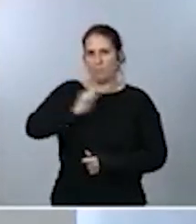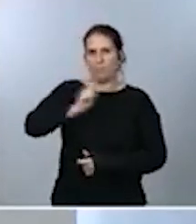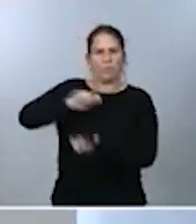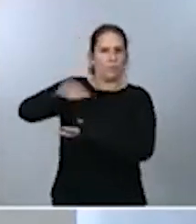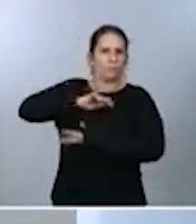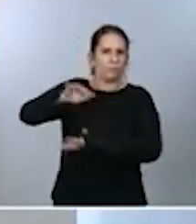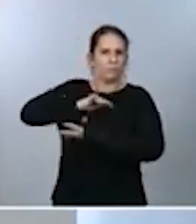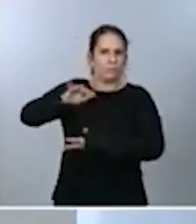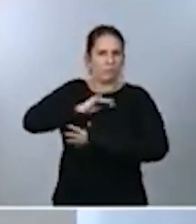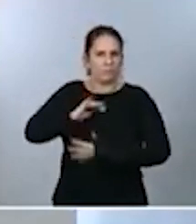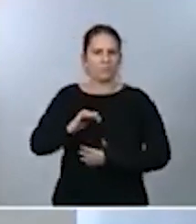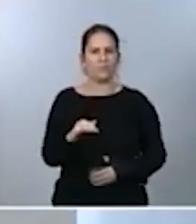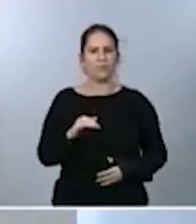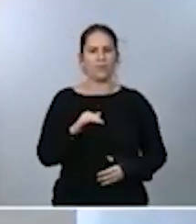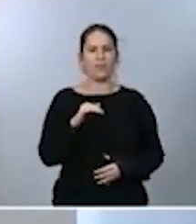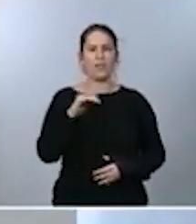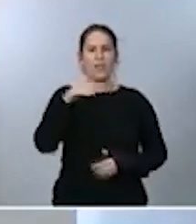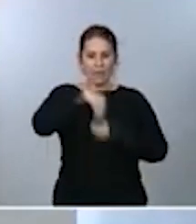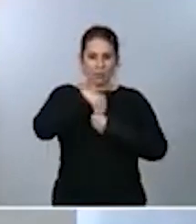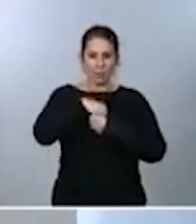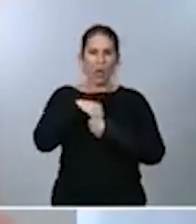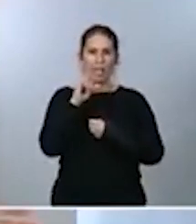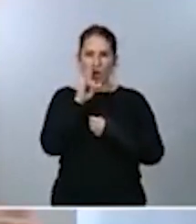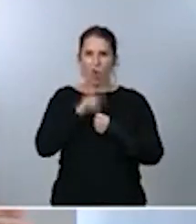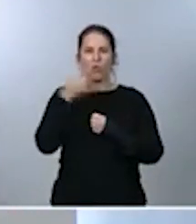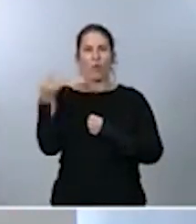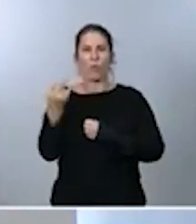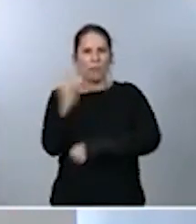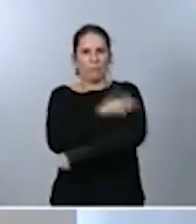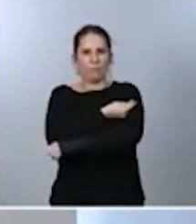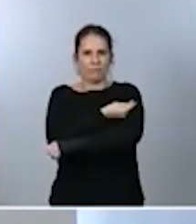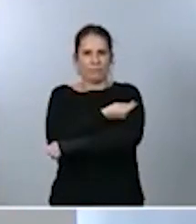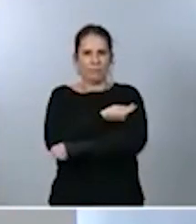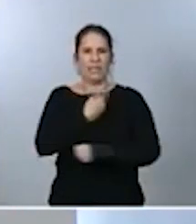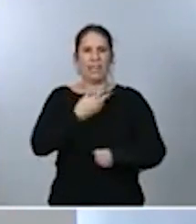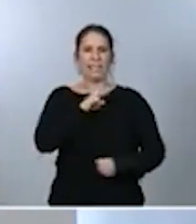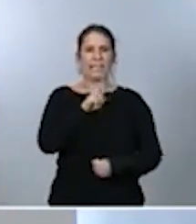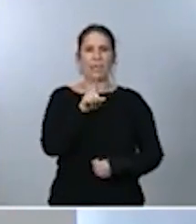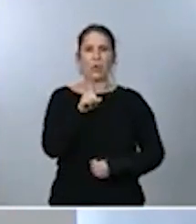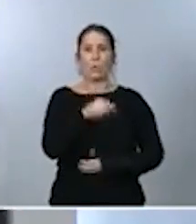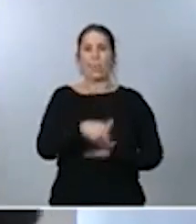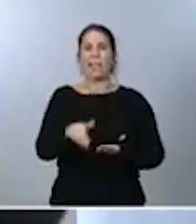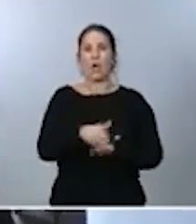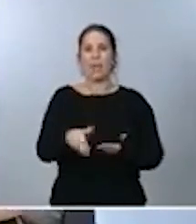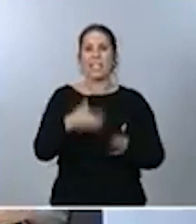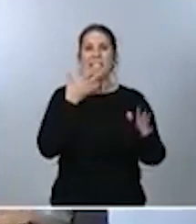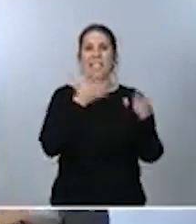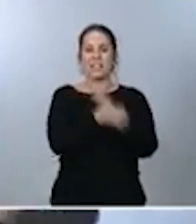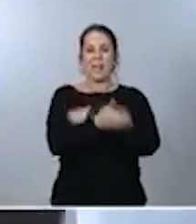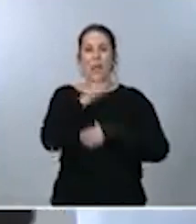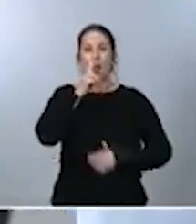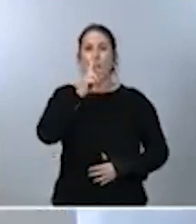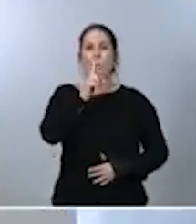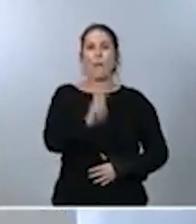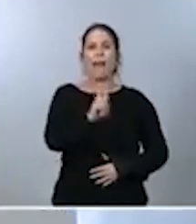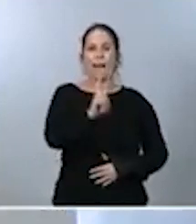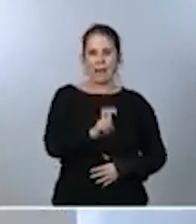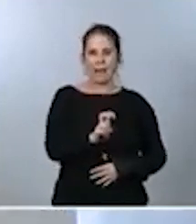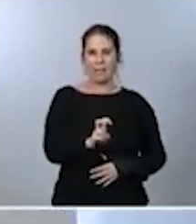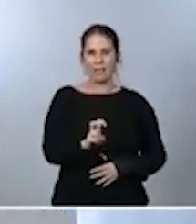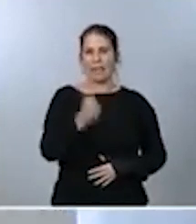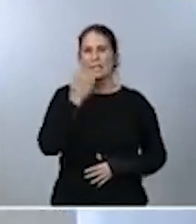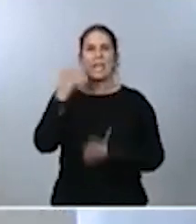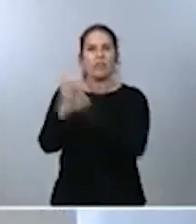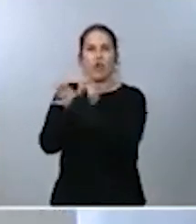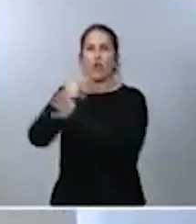principio a doble dosis por tanto esos 31 millones de dosis servirían para inmunizar si supera la vacuna todos los filtros de análisis clínicos